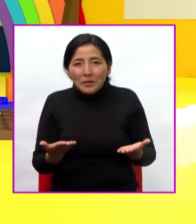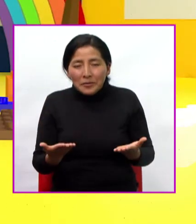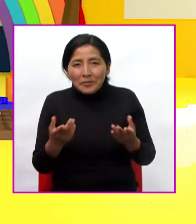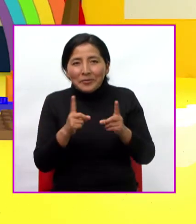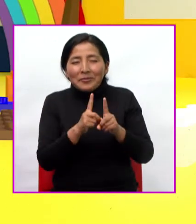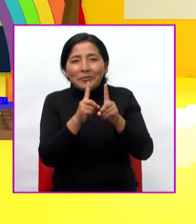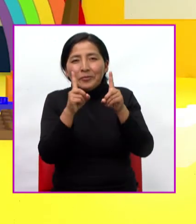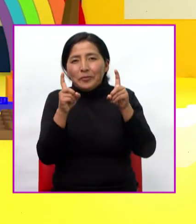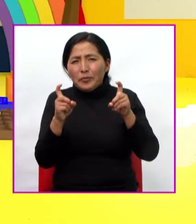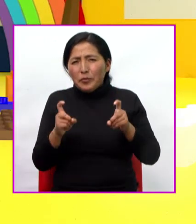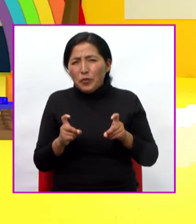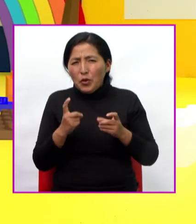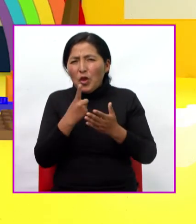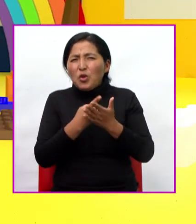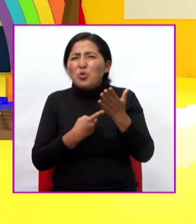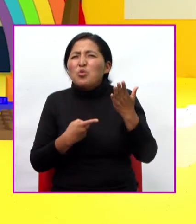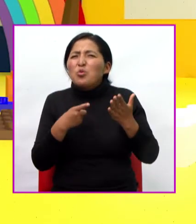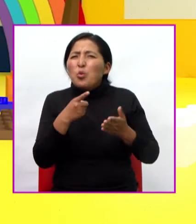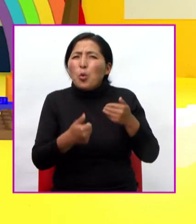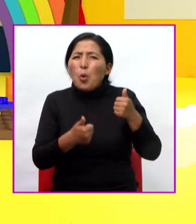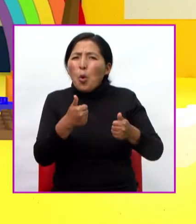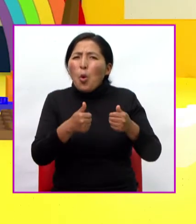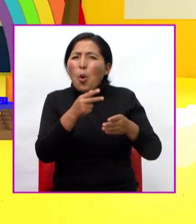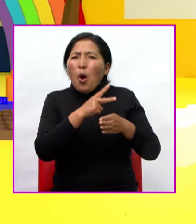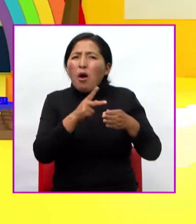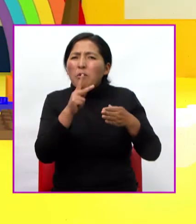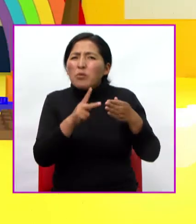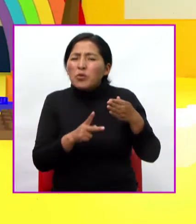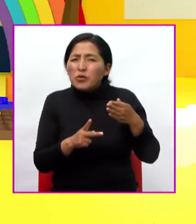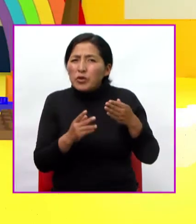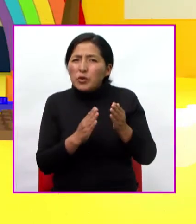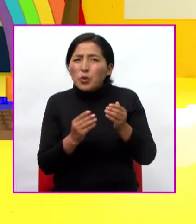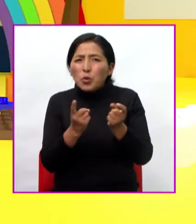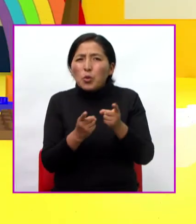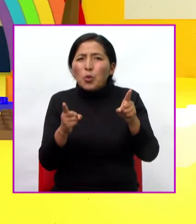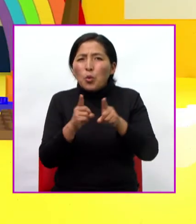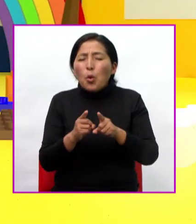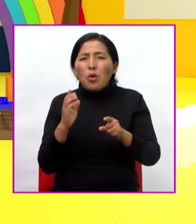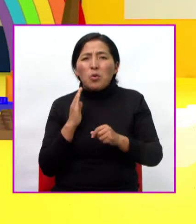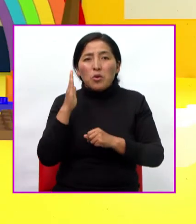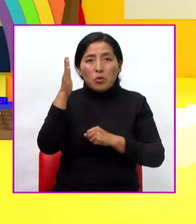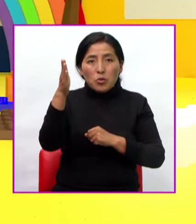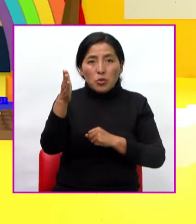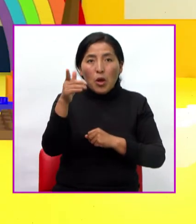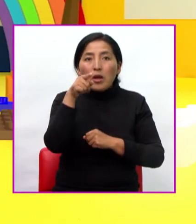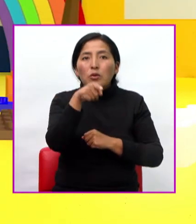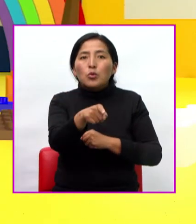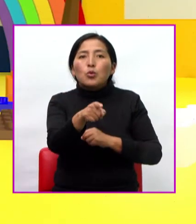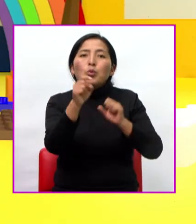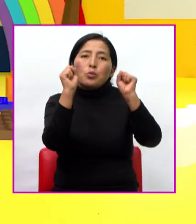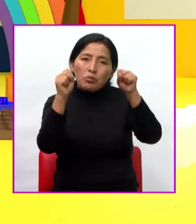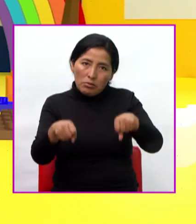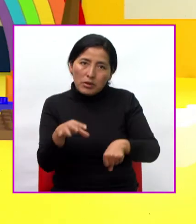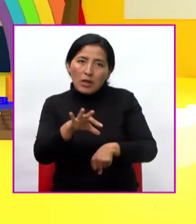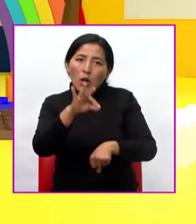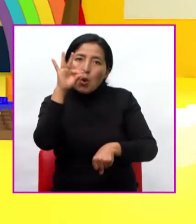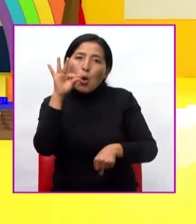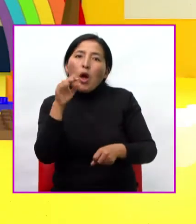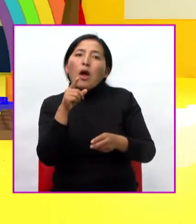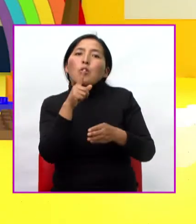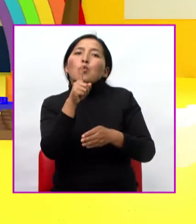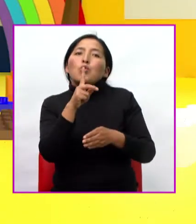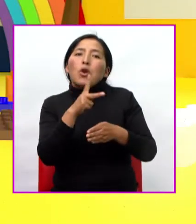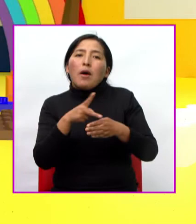¿Qué quieres ser de grande? Ya tienes una idea De cuál será tu respuesta ¿Verdad? ¡Qué